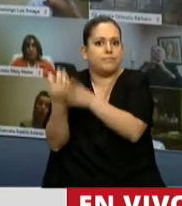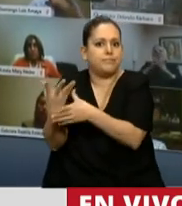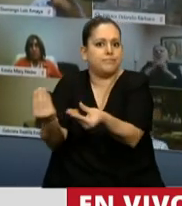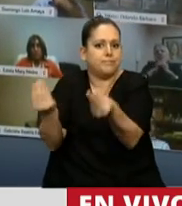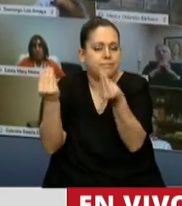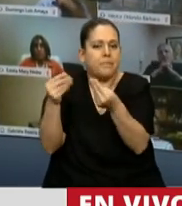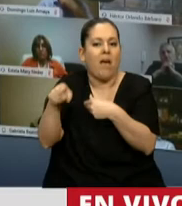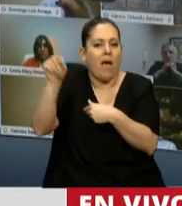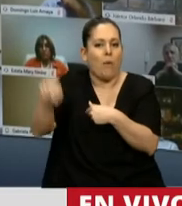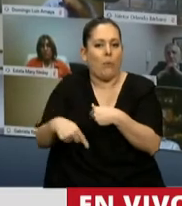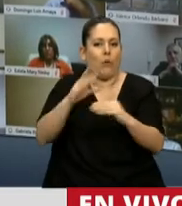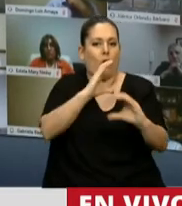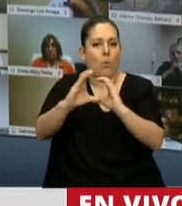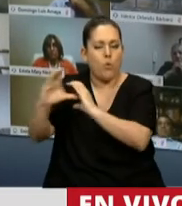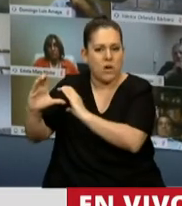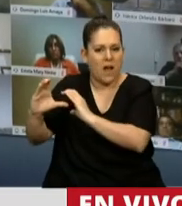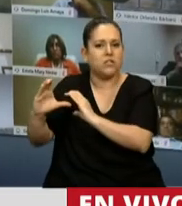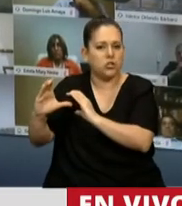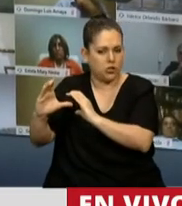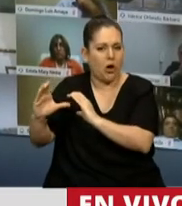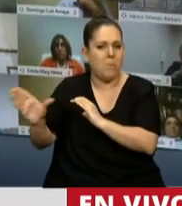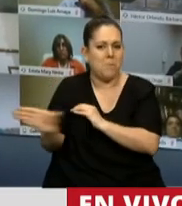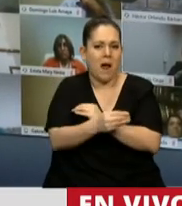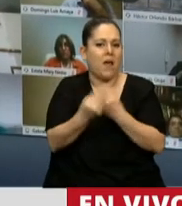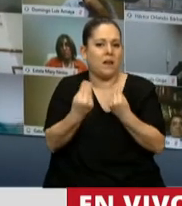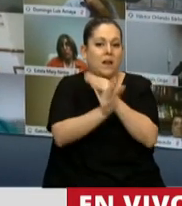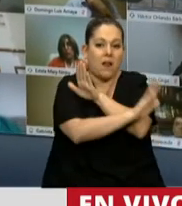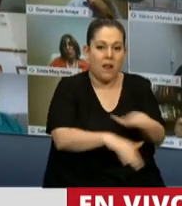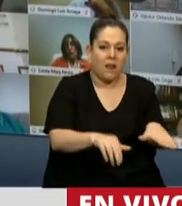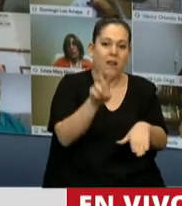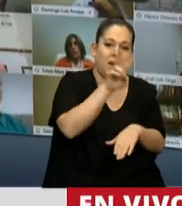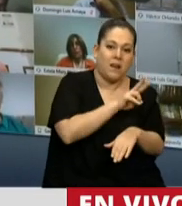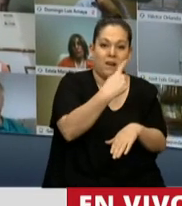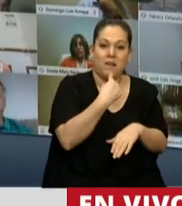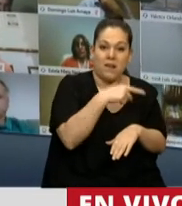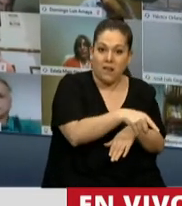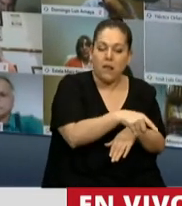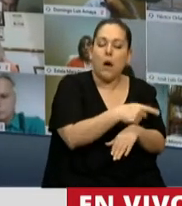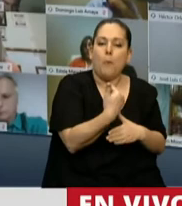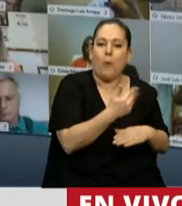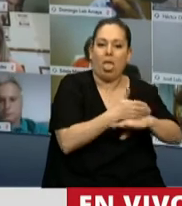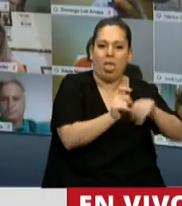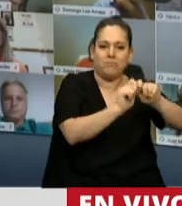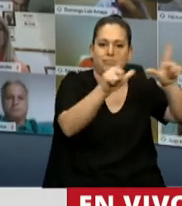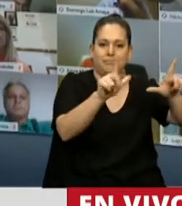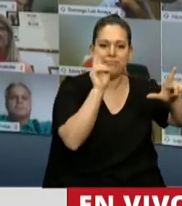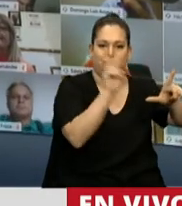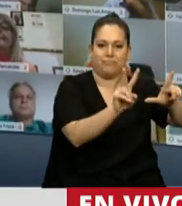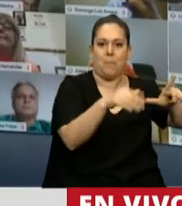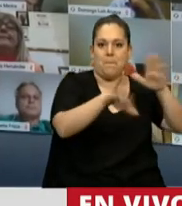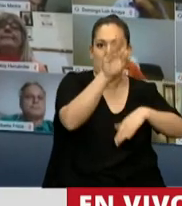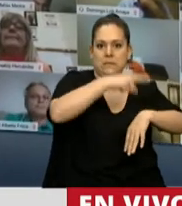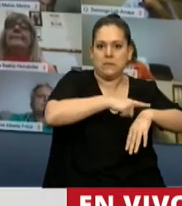crear canales de comunicación al que el niño o niña pueda acceder y sobre todo en este